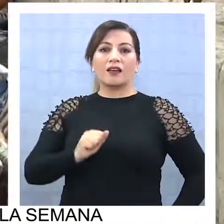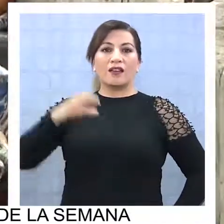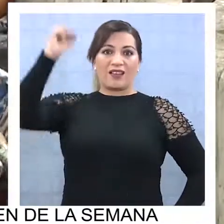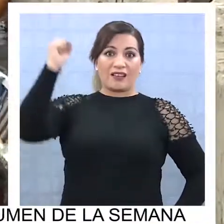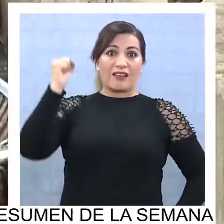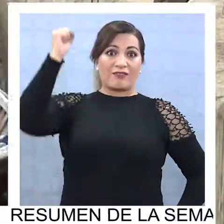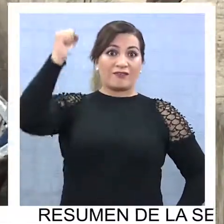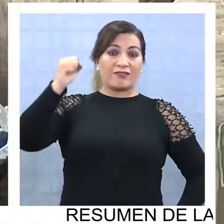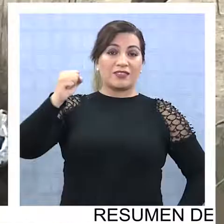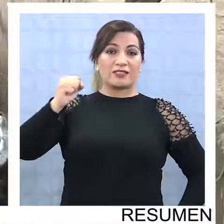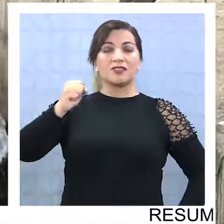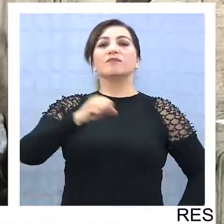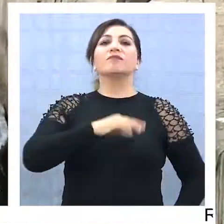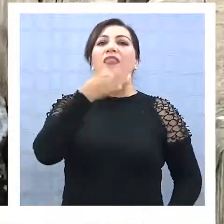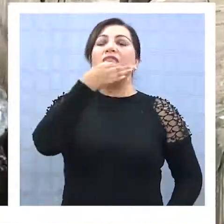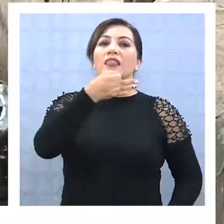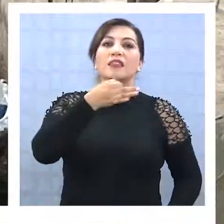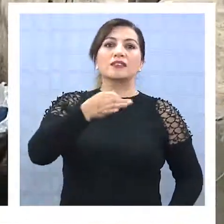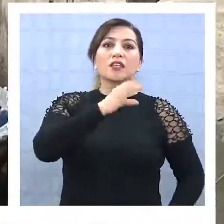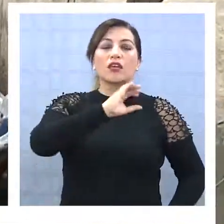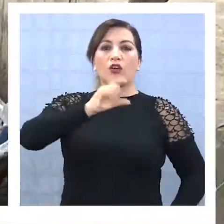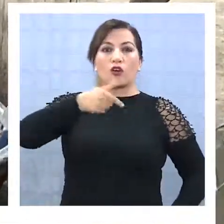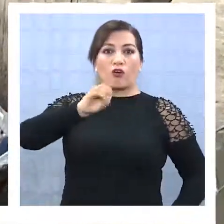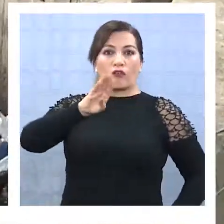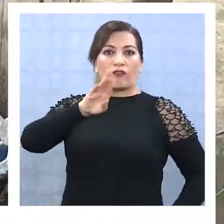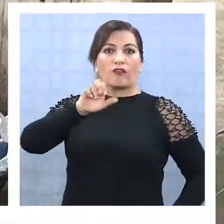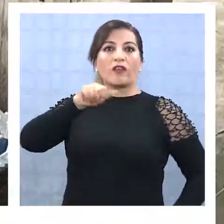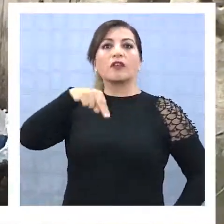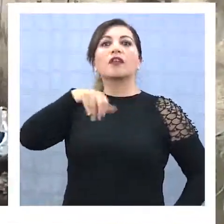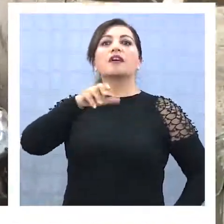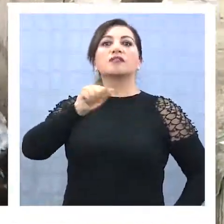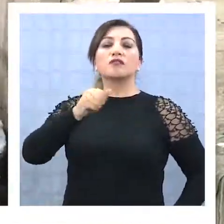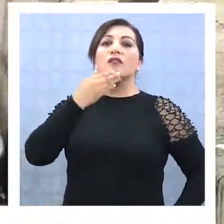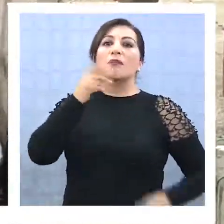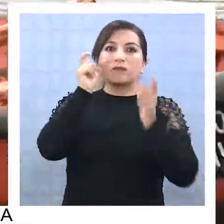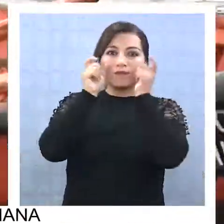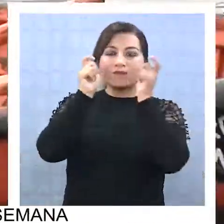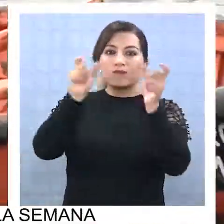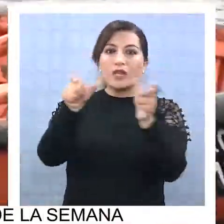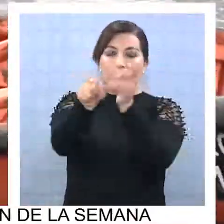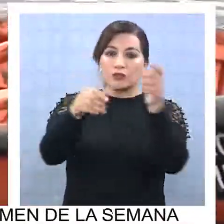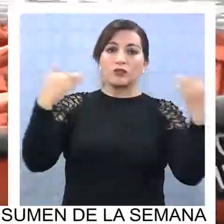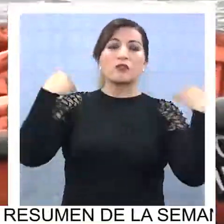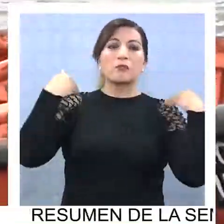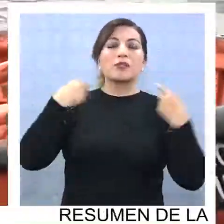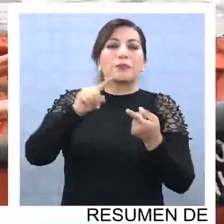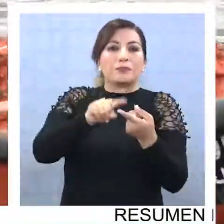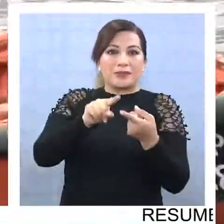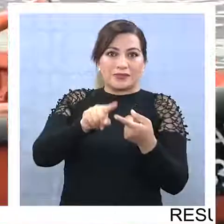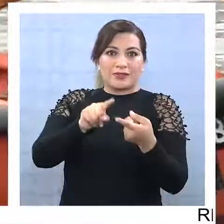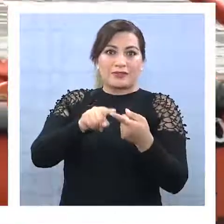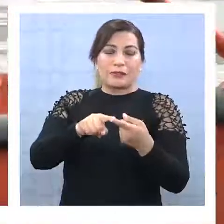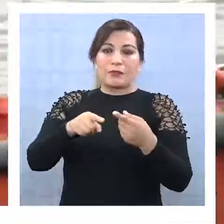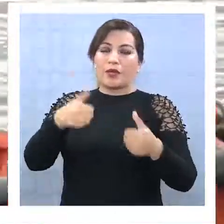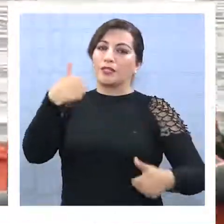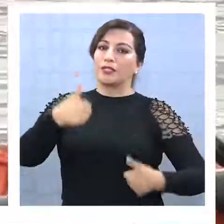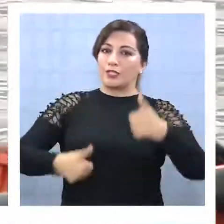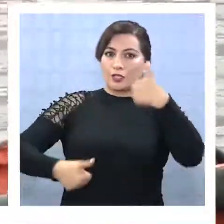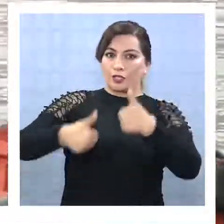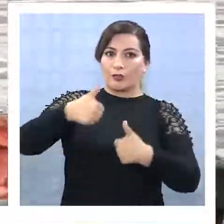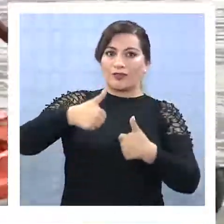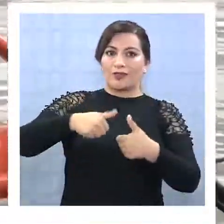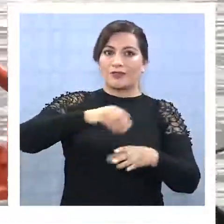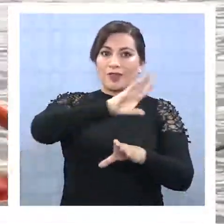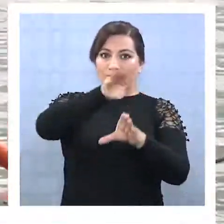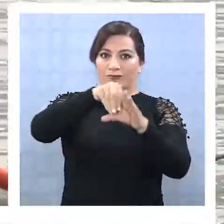gobernación marítima debería fiscalizar también a los deportistas que participan en estas competencias en